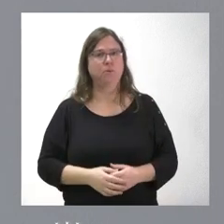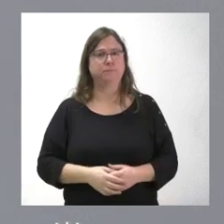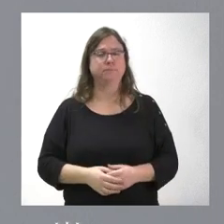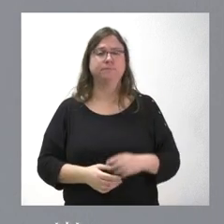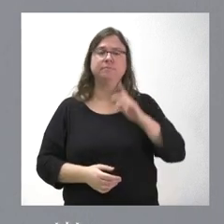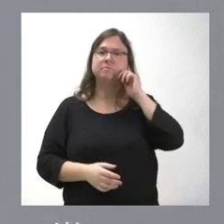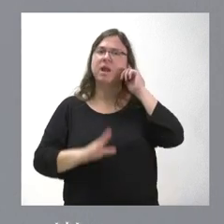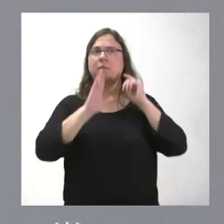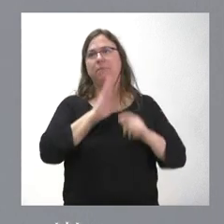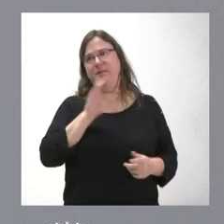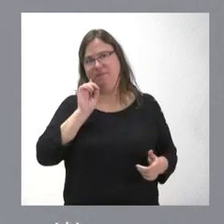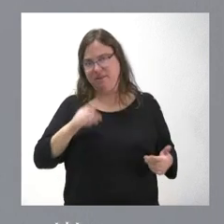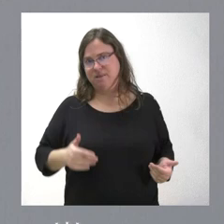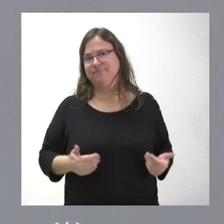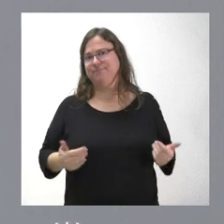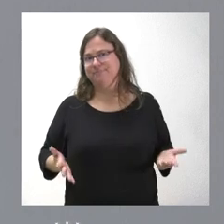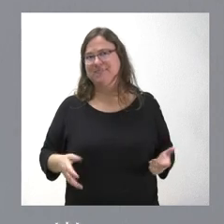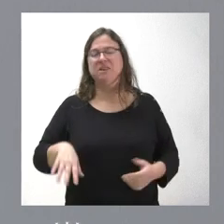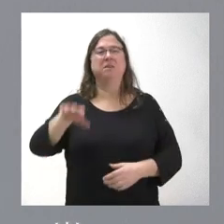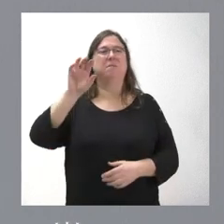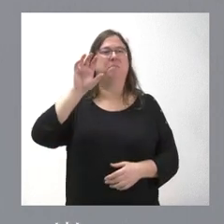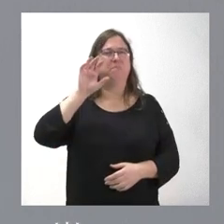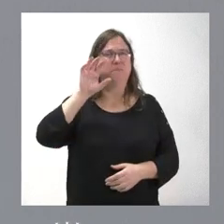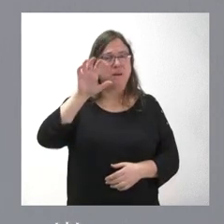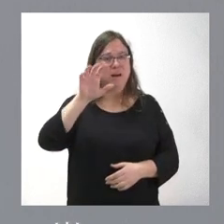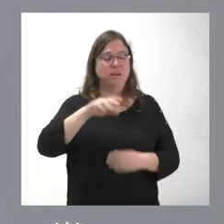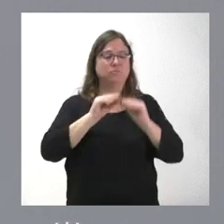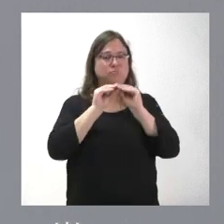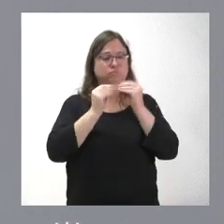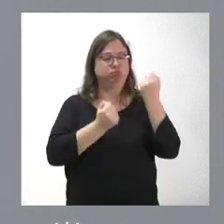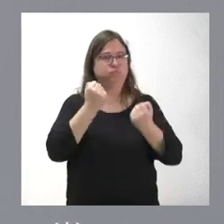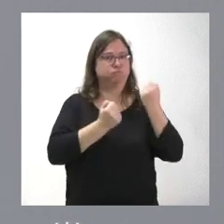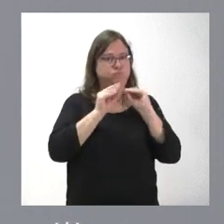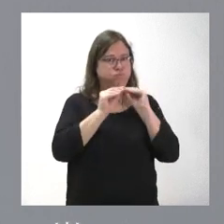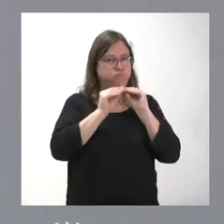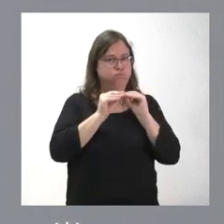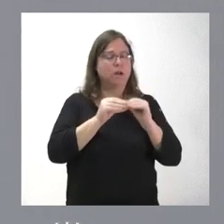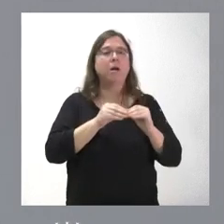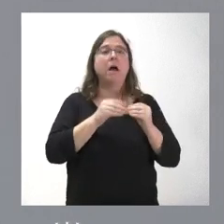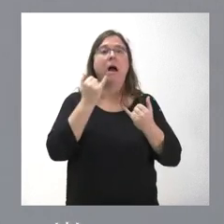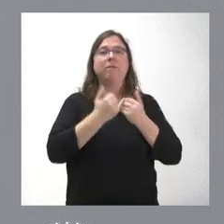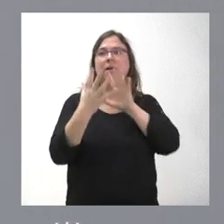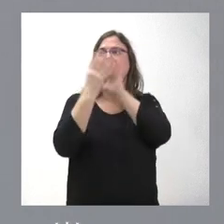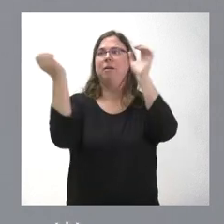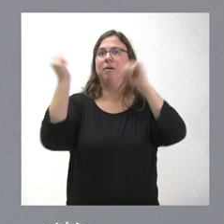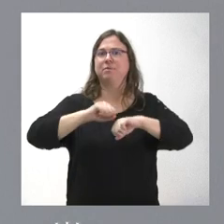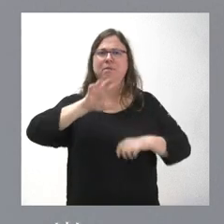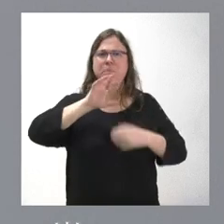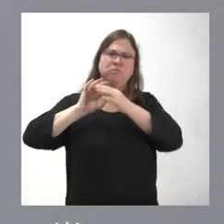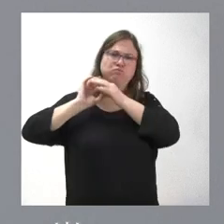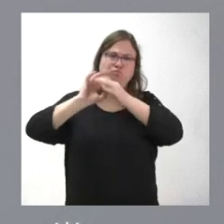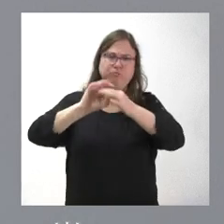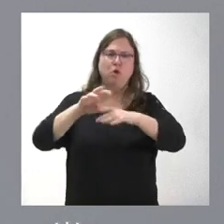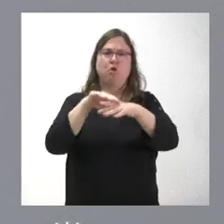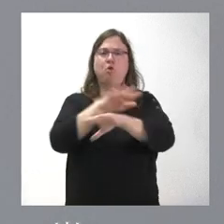parece mentira que un país productor de vehículos, como es el caso de España, no se alineara como nación y como